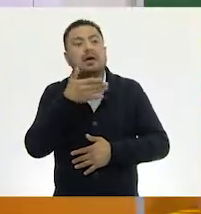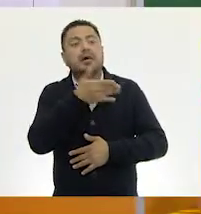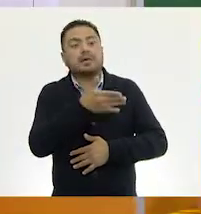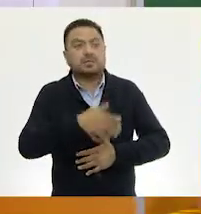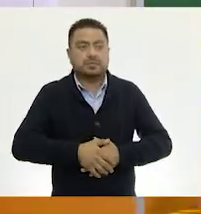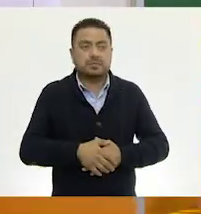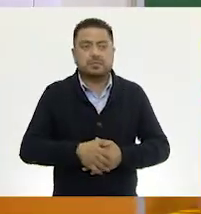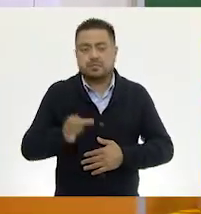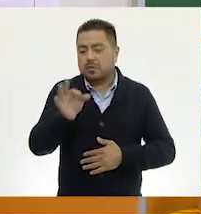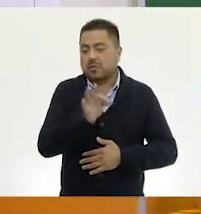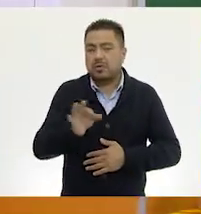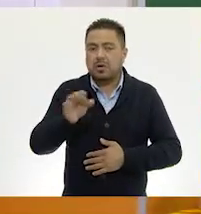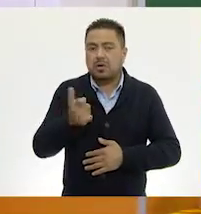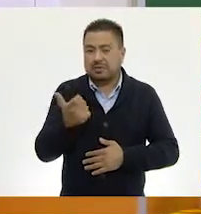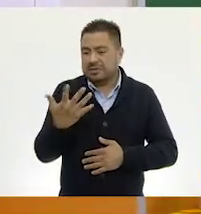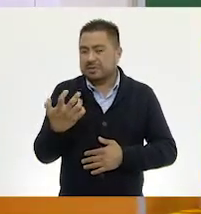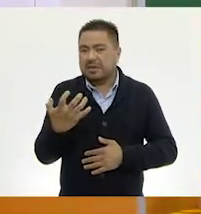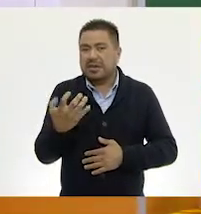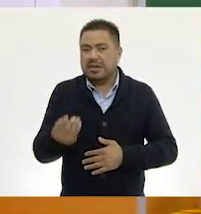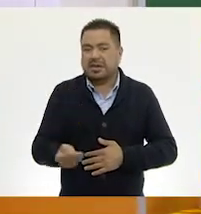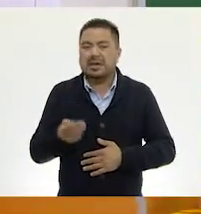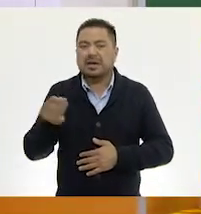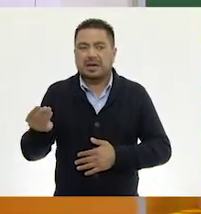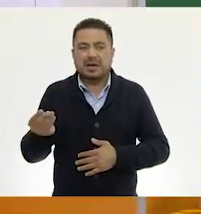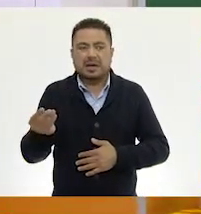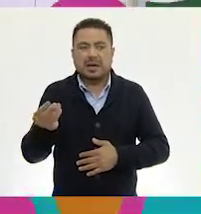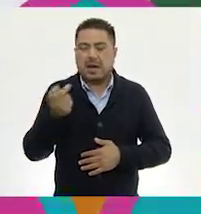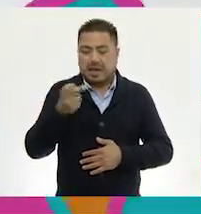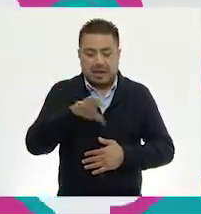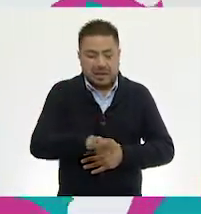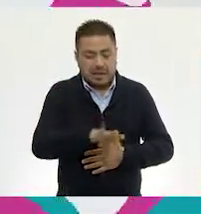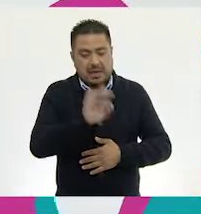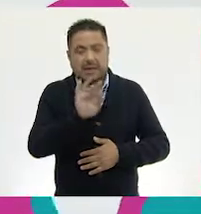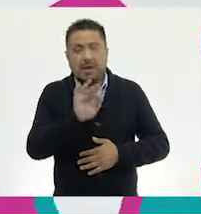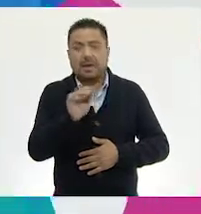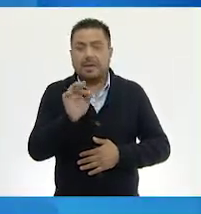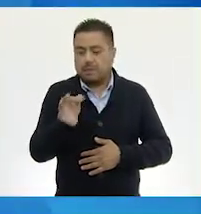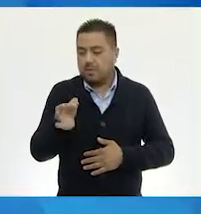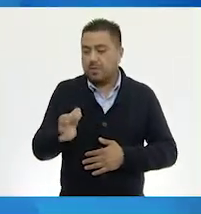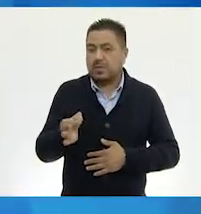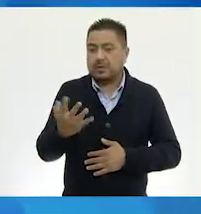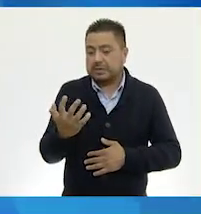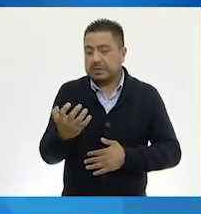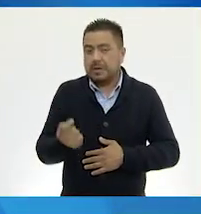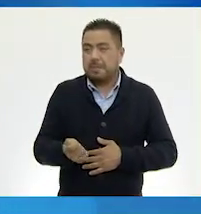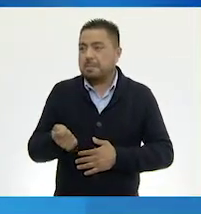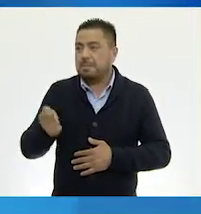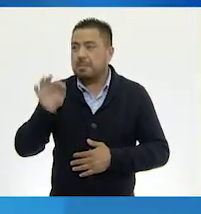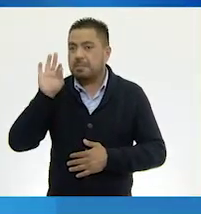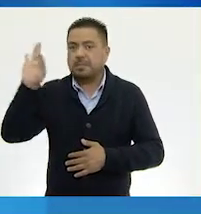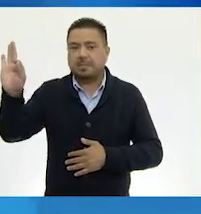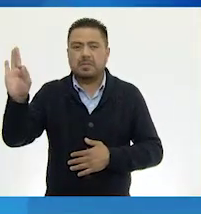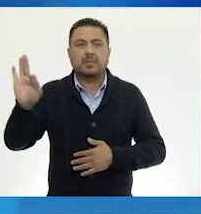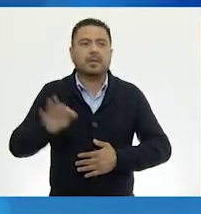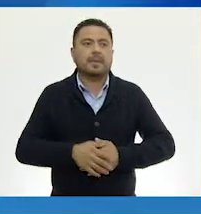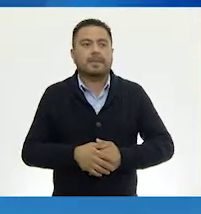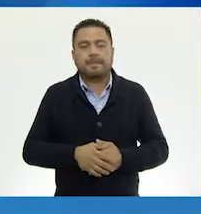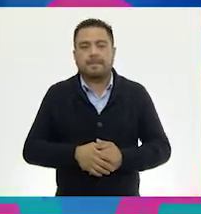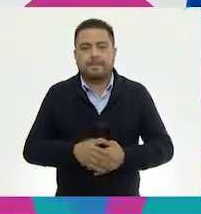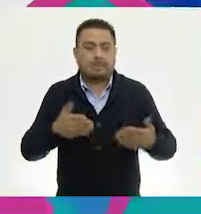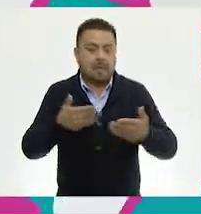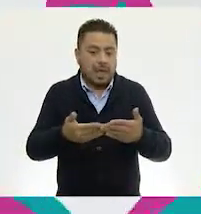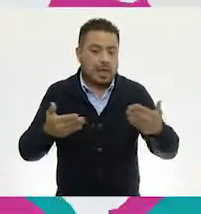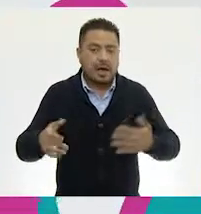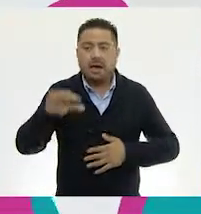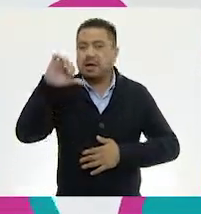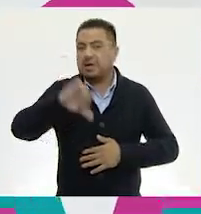Rafael, una moneda de 5 pesos. bien, Rafael. Aquí está la moneda de 5 pesos. Ok. Ahora